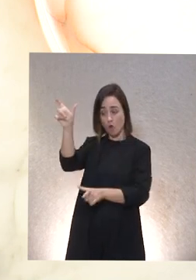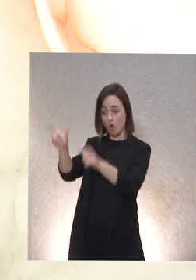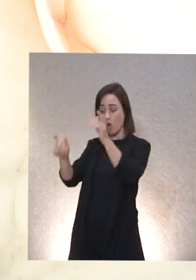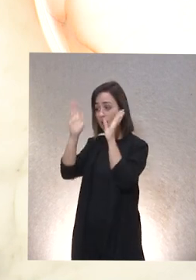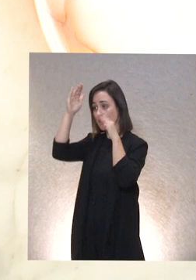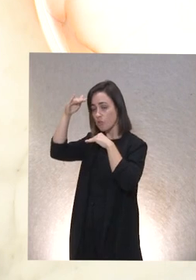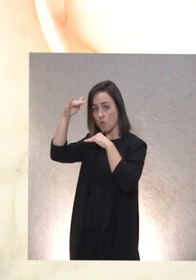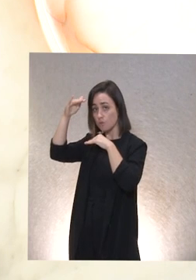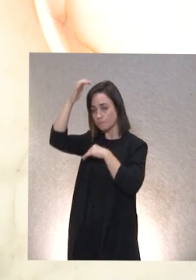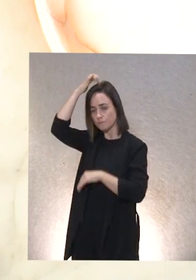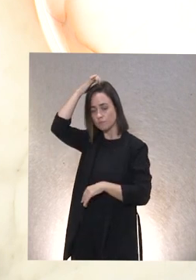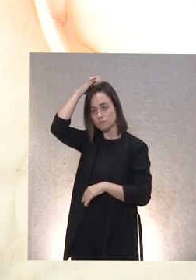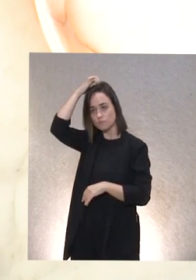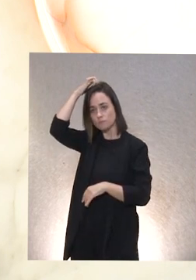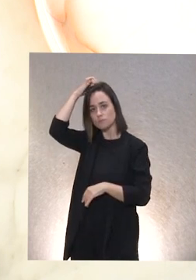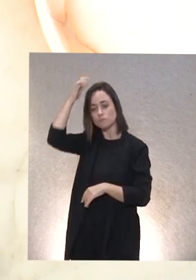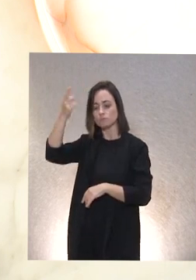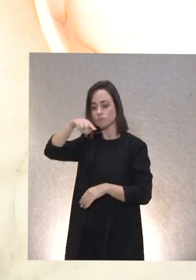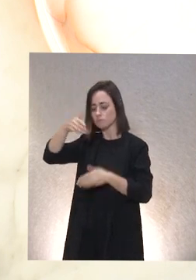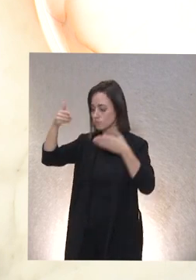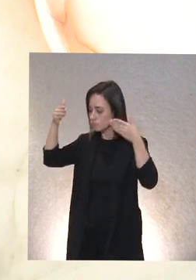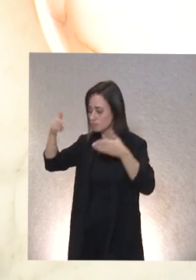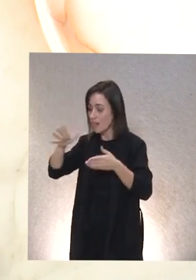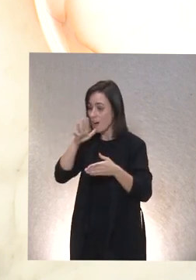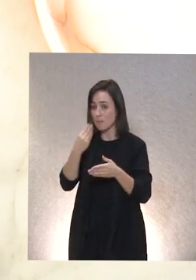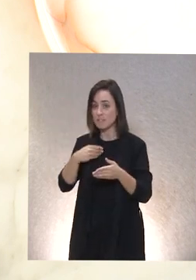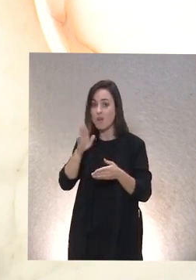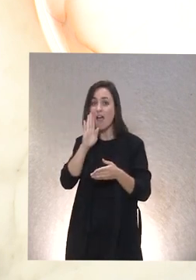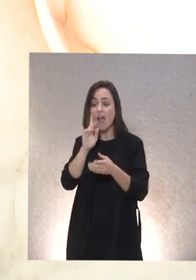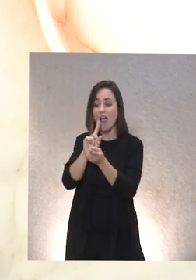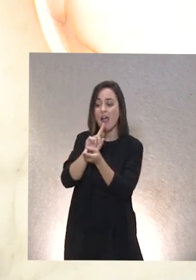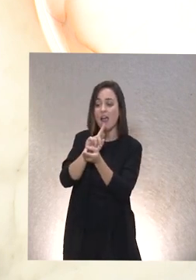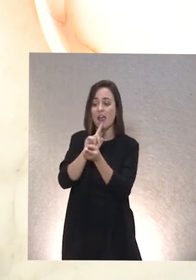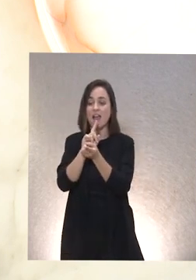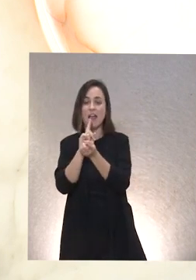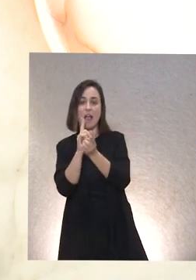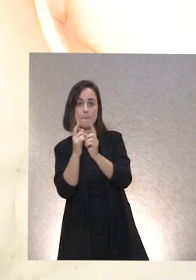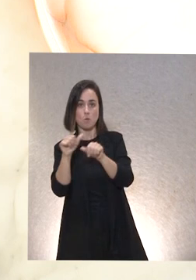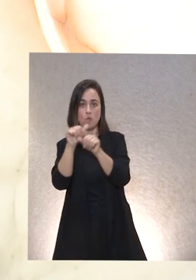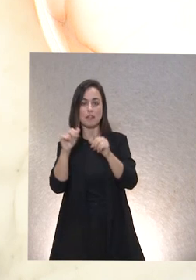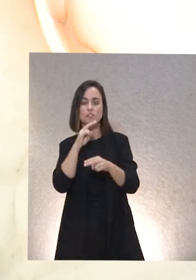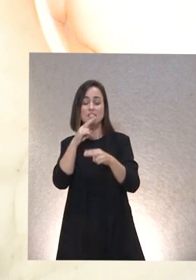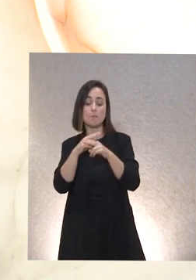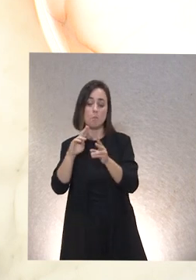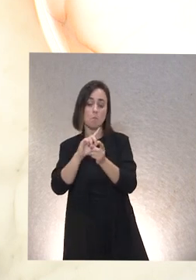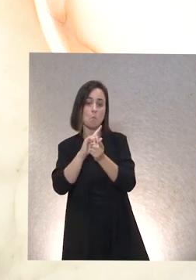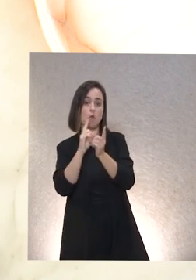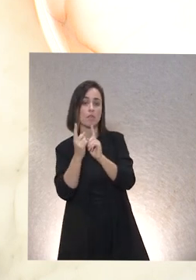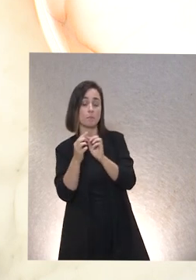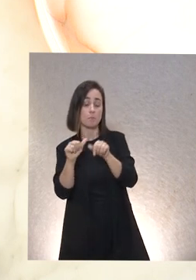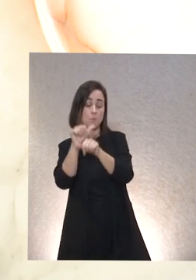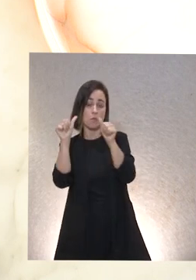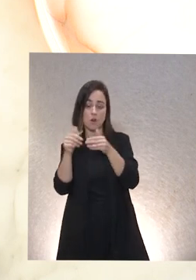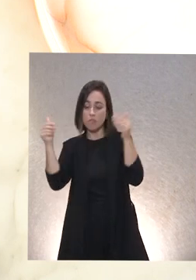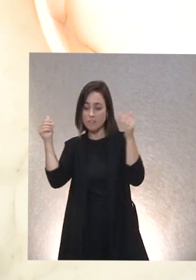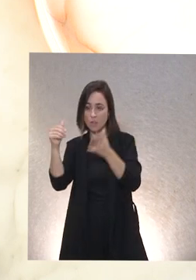estamos inmersos en ese cambio de modelo que es el modelo centrado en la persona en Asturias no sé